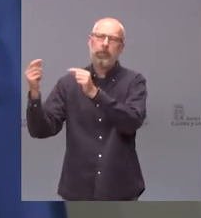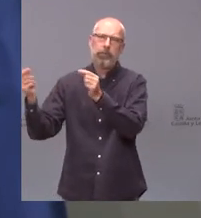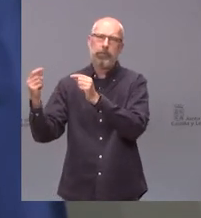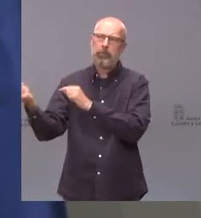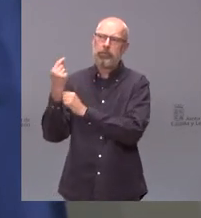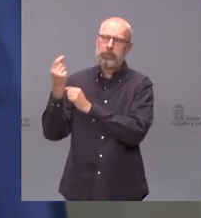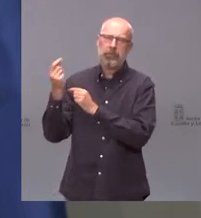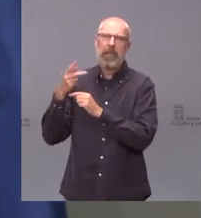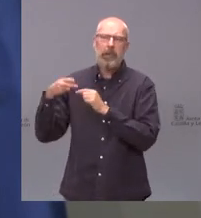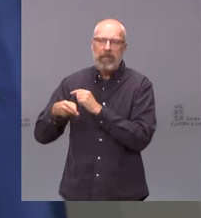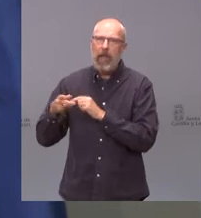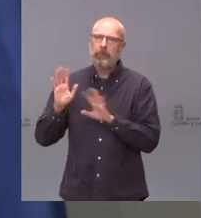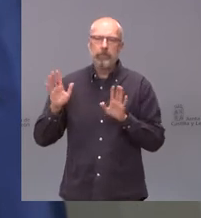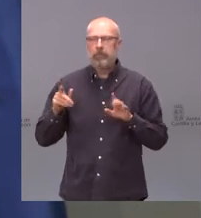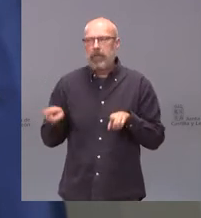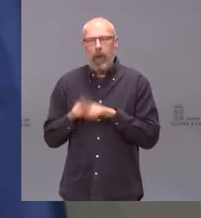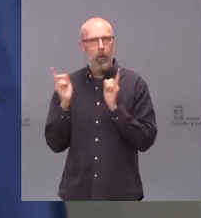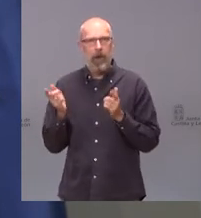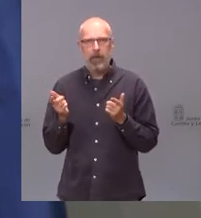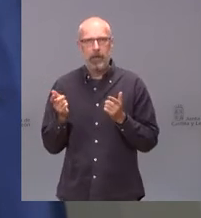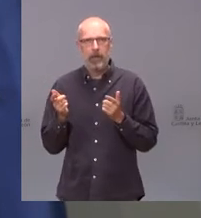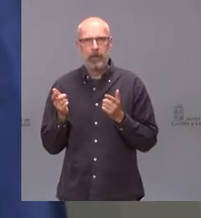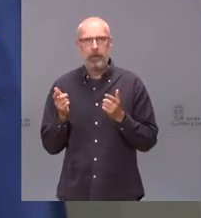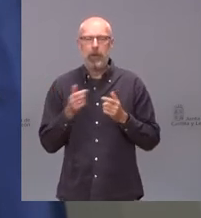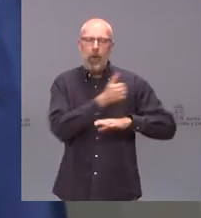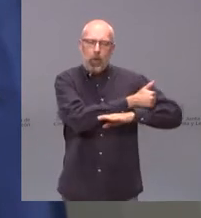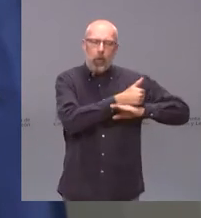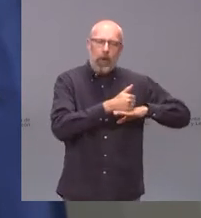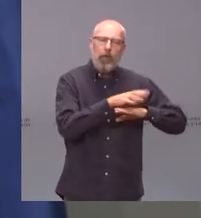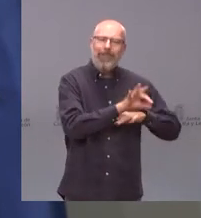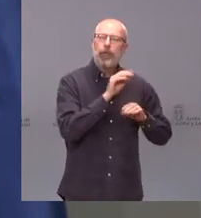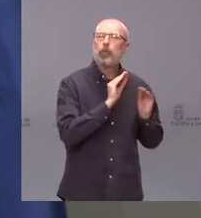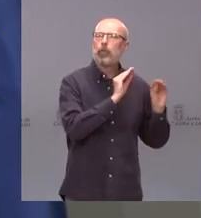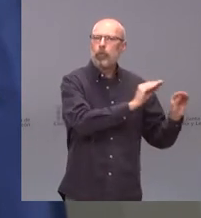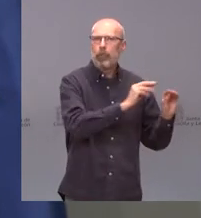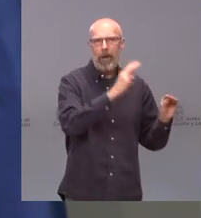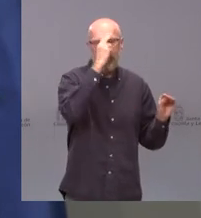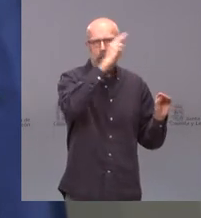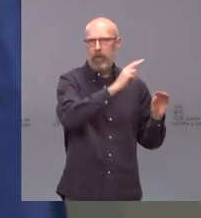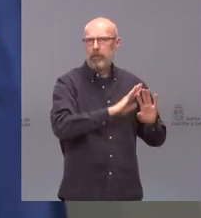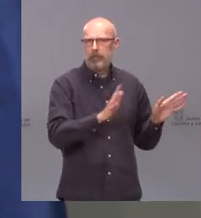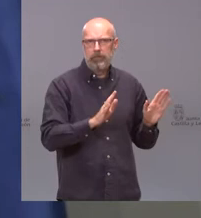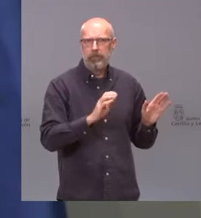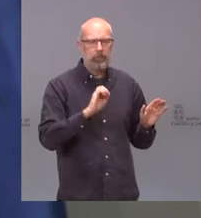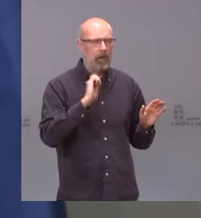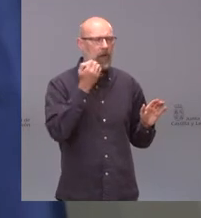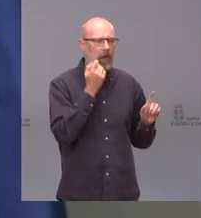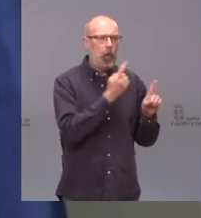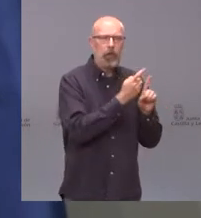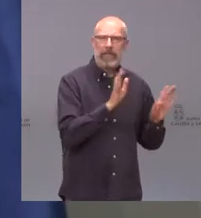independientes, tomaron sus decisiones, sus decisiones son inapelables e insisto, las candidaturas las podía presentar cualquiera